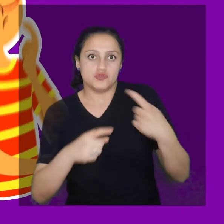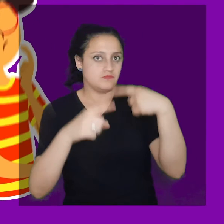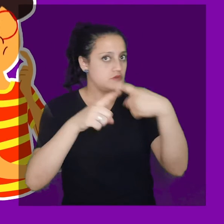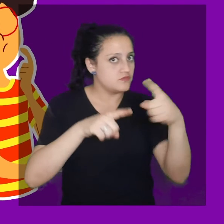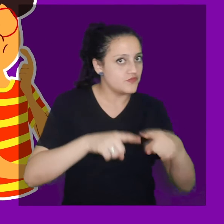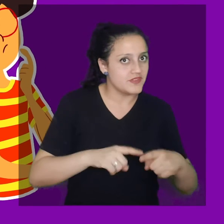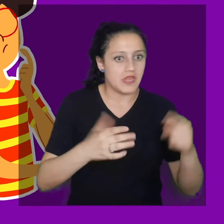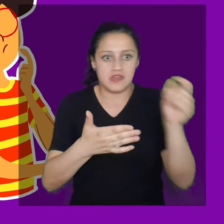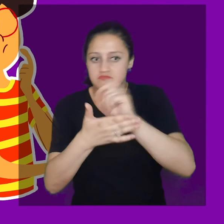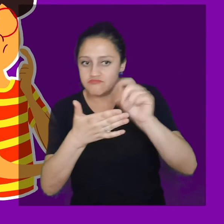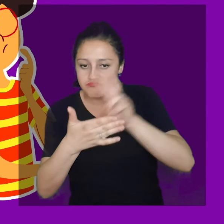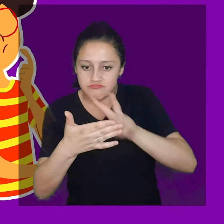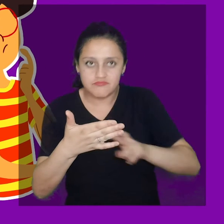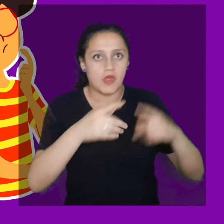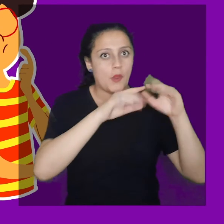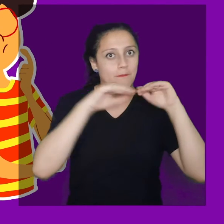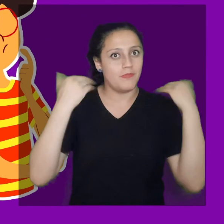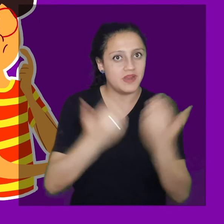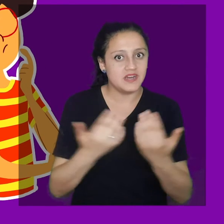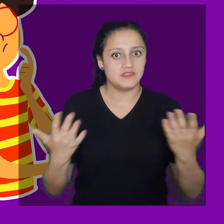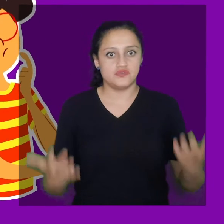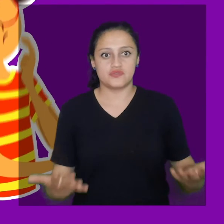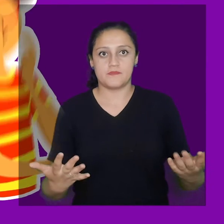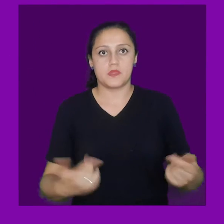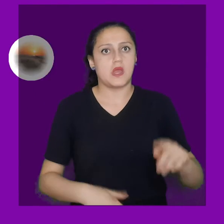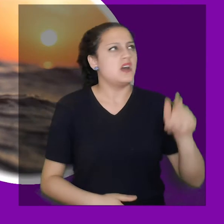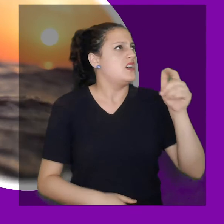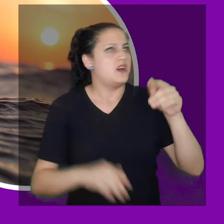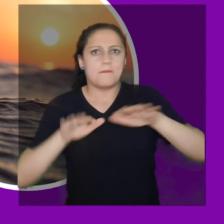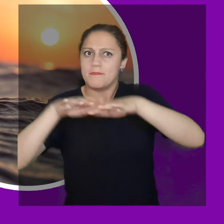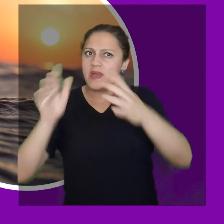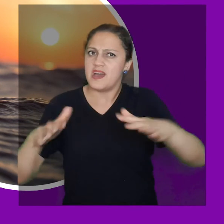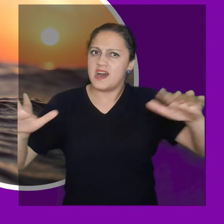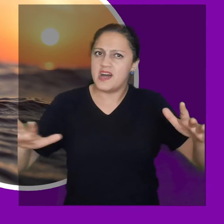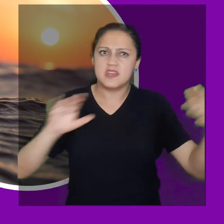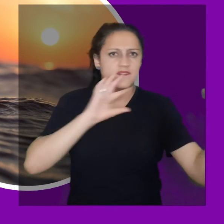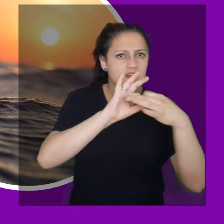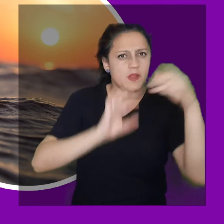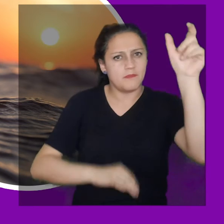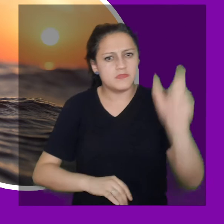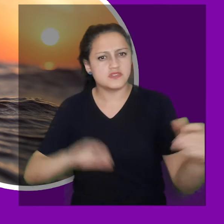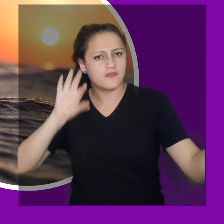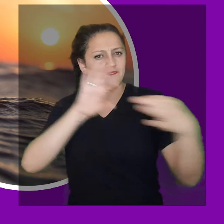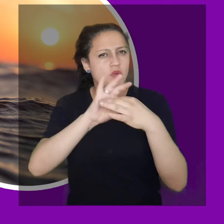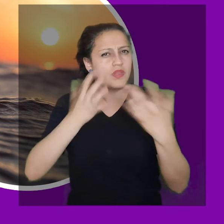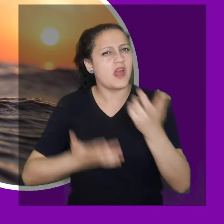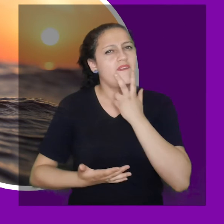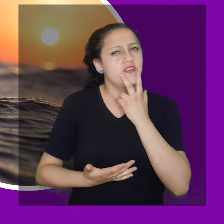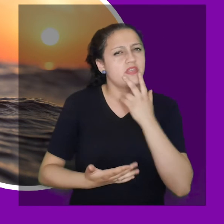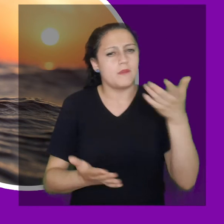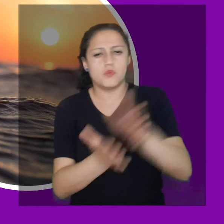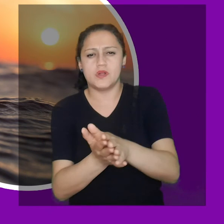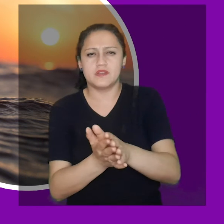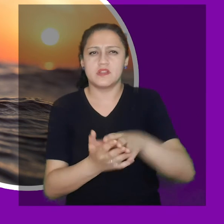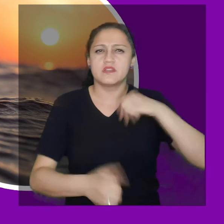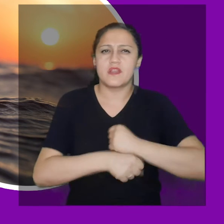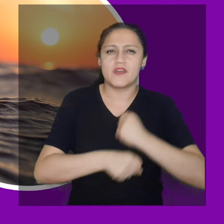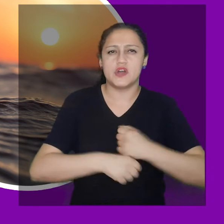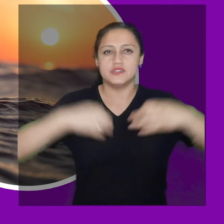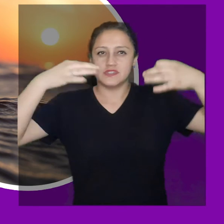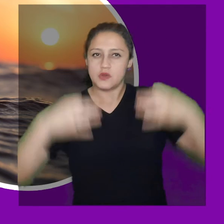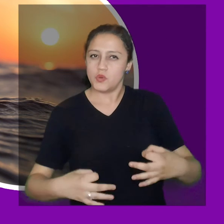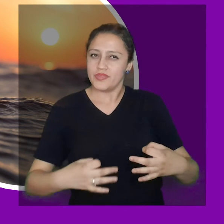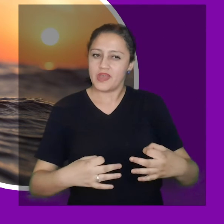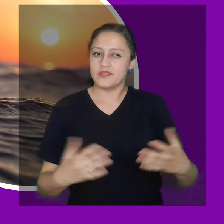hambre, comentar si alguno conoce el texto completo, ¿Qué representará el mar para el protagonista? Quizás la vida, la muerte,